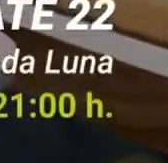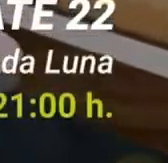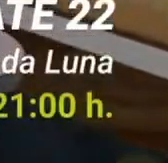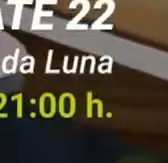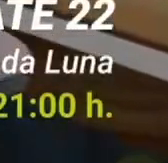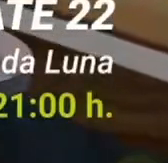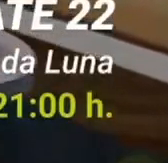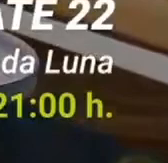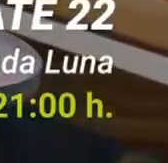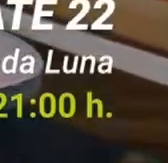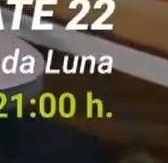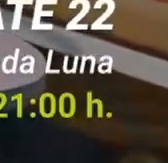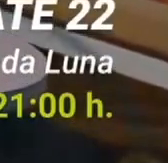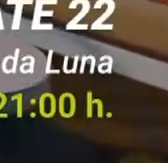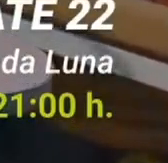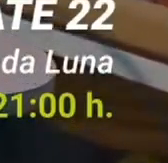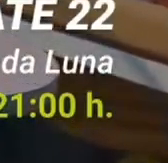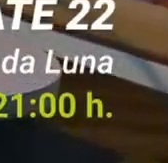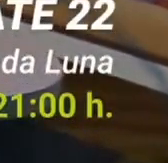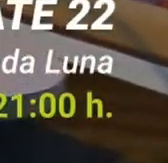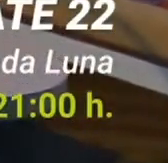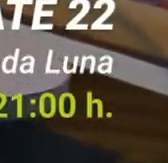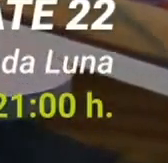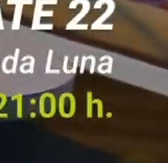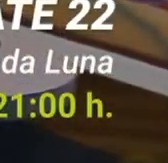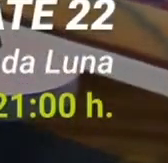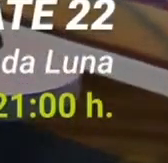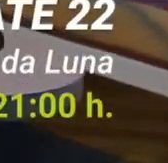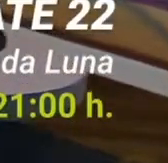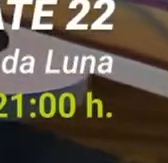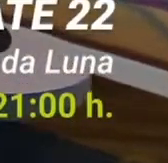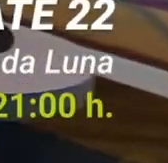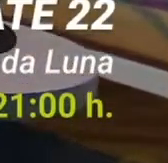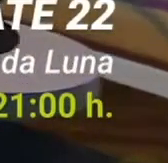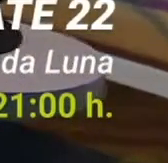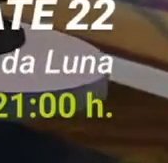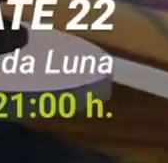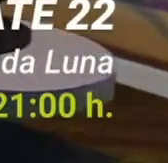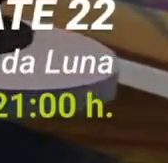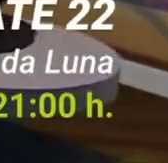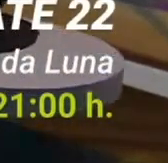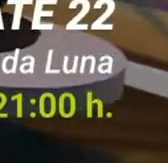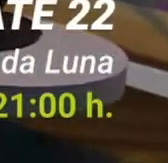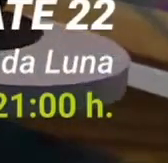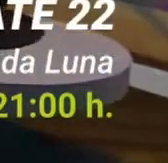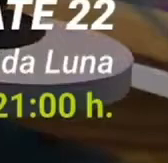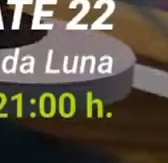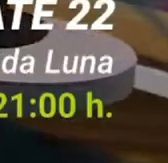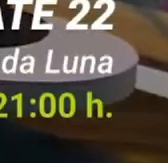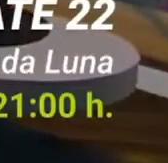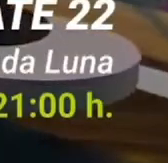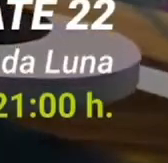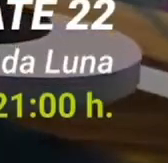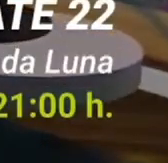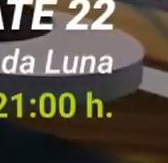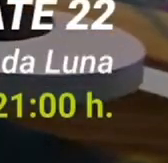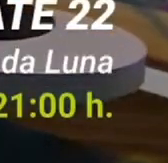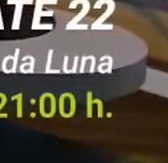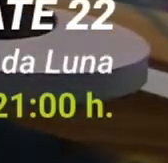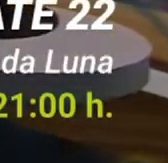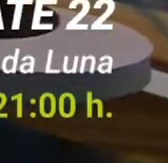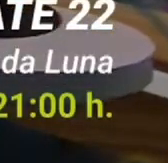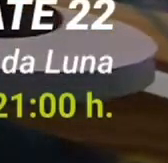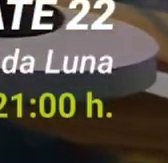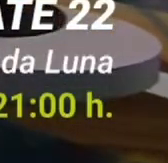estatua de Colón nos ha hecho ver nuevamente que el pasado no ha pasado nos ha ocurrido lo mismo con Cortés ahora Colón viene de